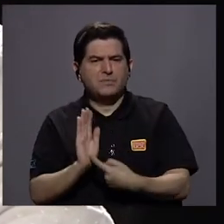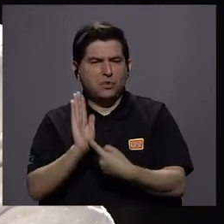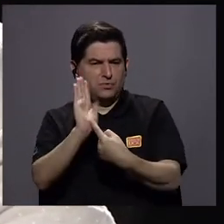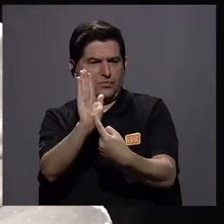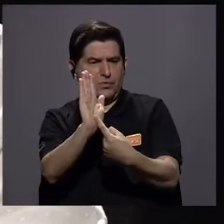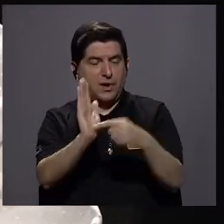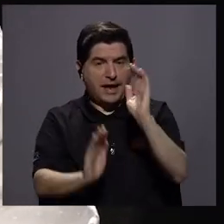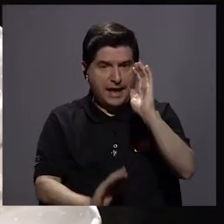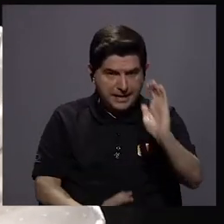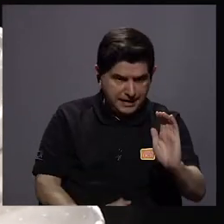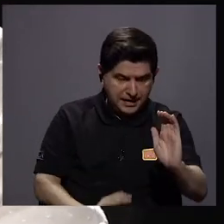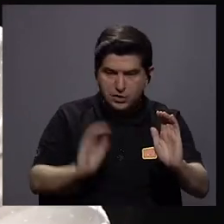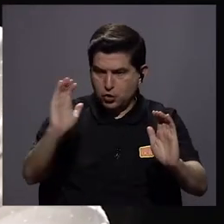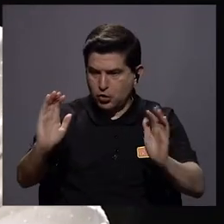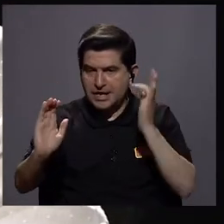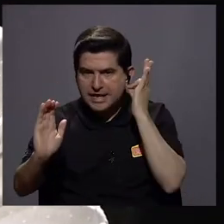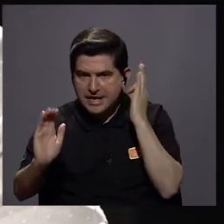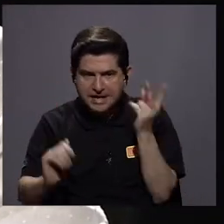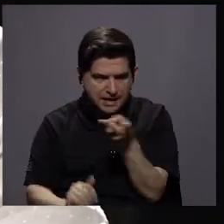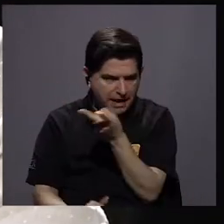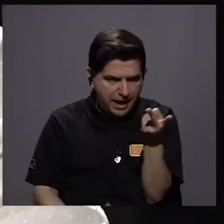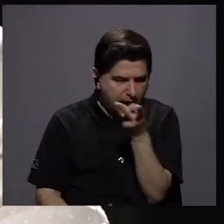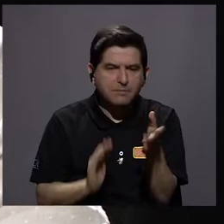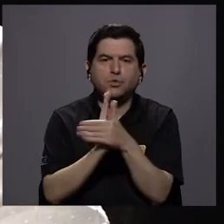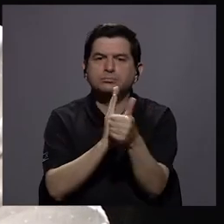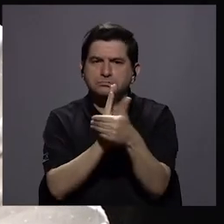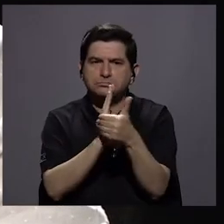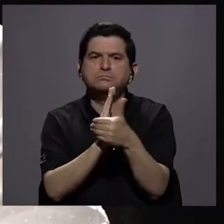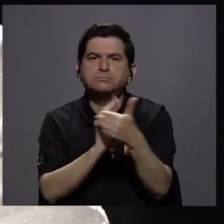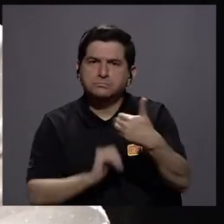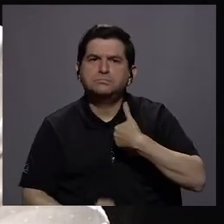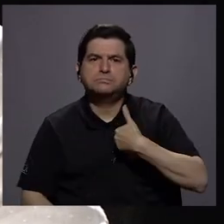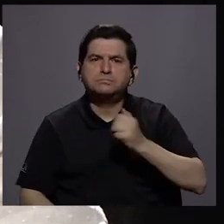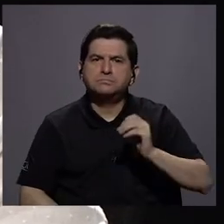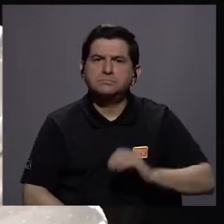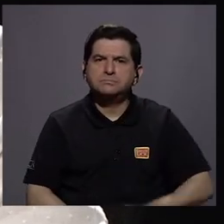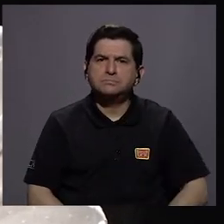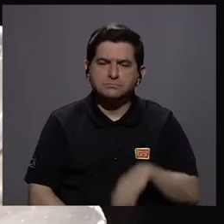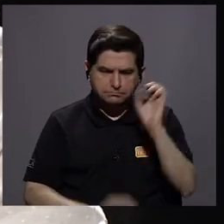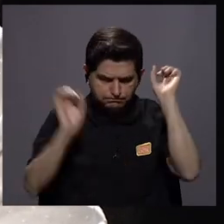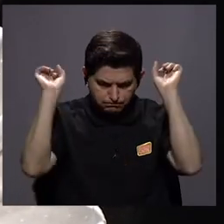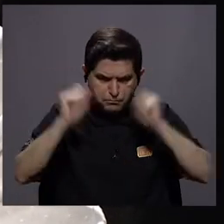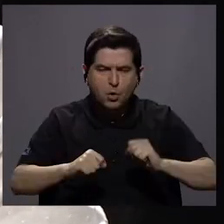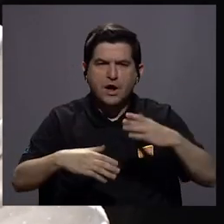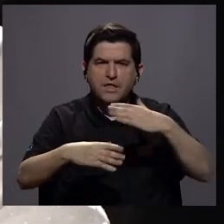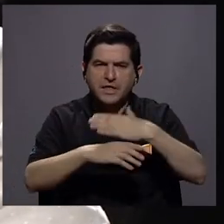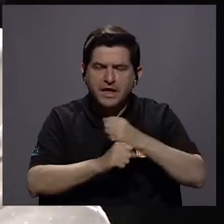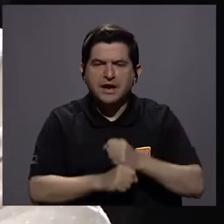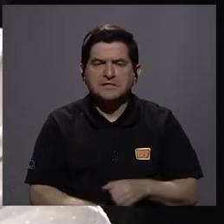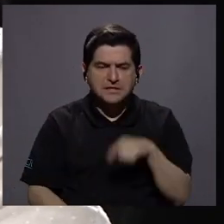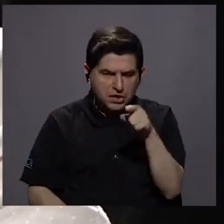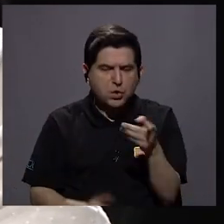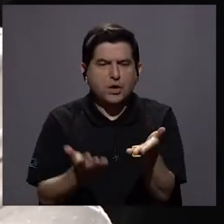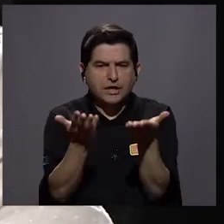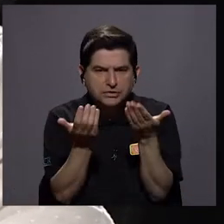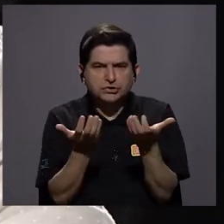al niño como a la niña que son capaces de hacer lo que quisieran hacer.